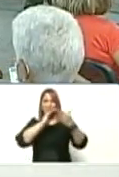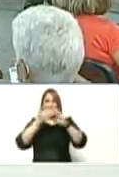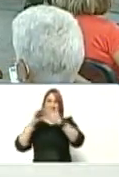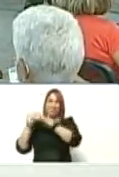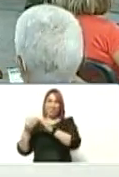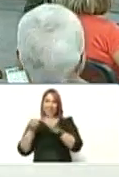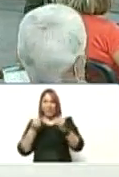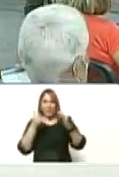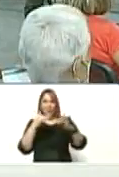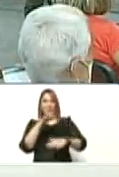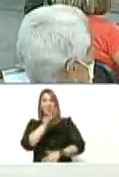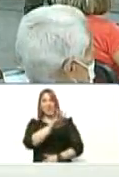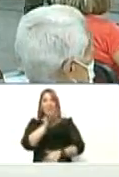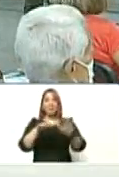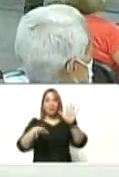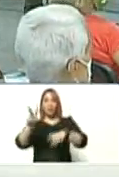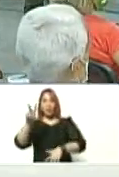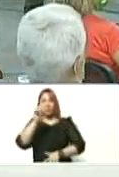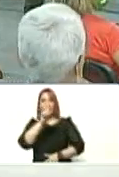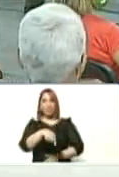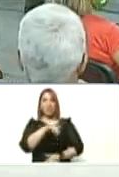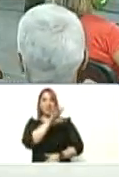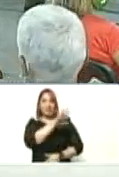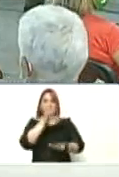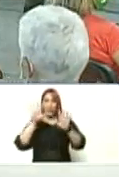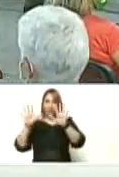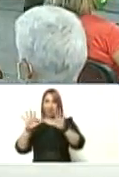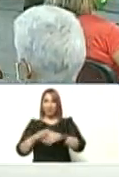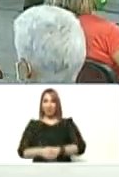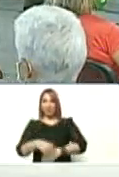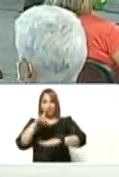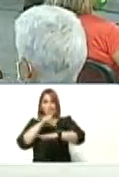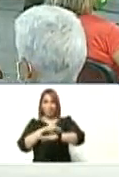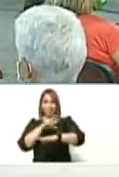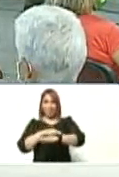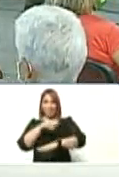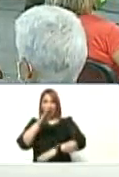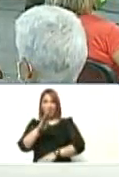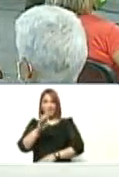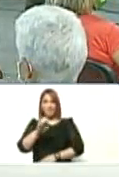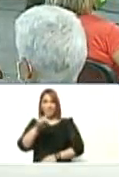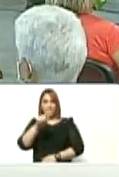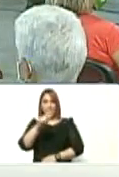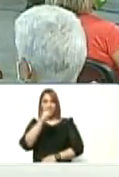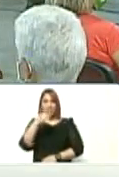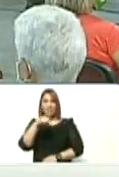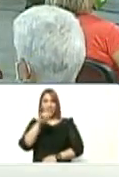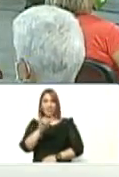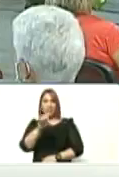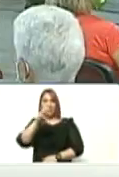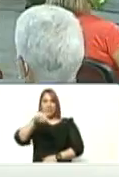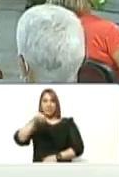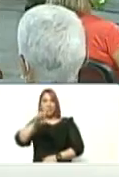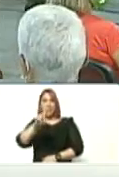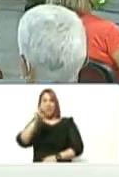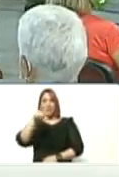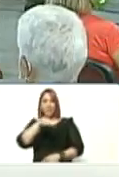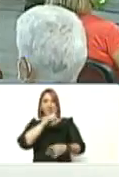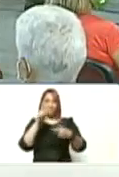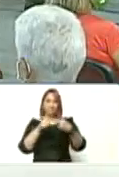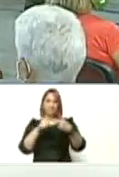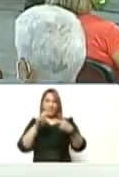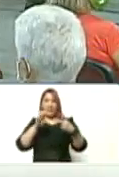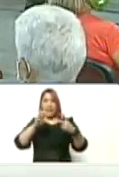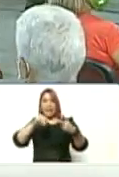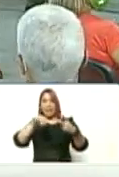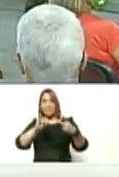512 y 510 la doctora beximar sánchez y la doctora emily